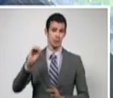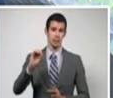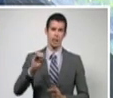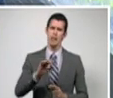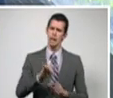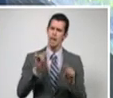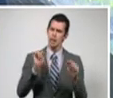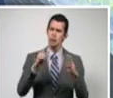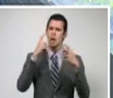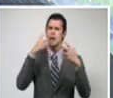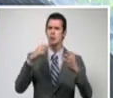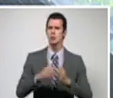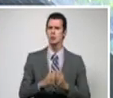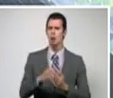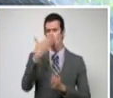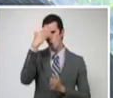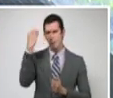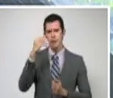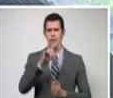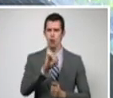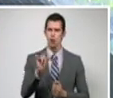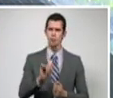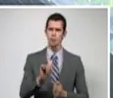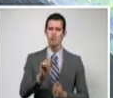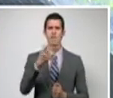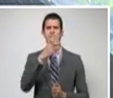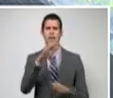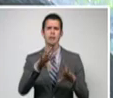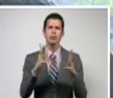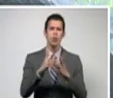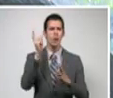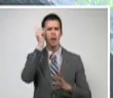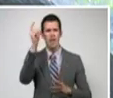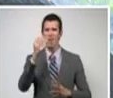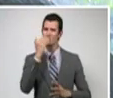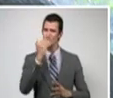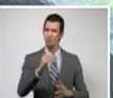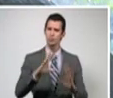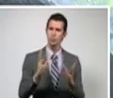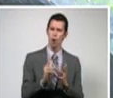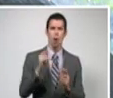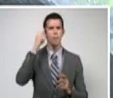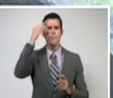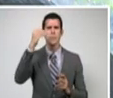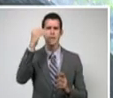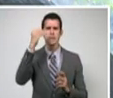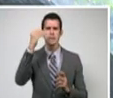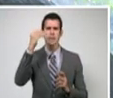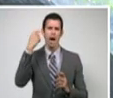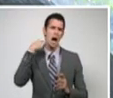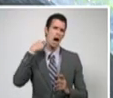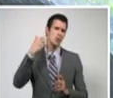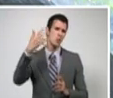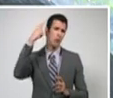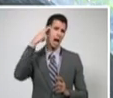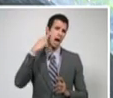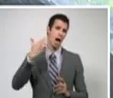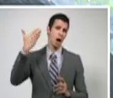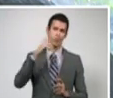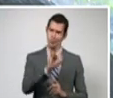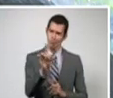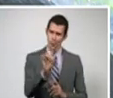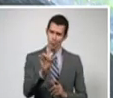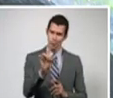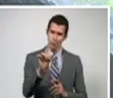con admirable originalidad, proyecta mucho más allá para constituirse en una plataforma inclusiva de extraordinaria